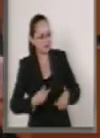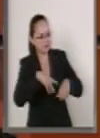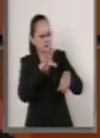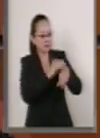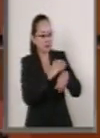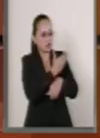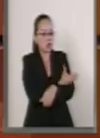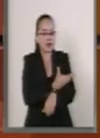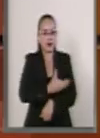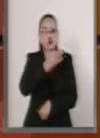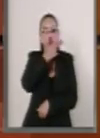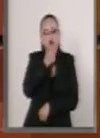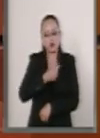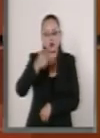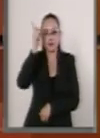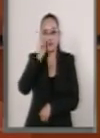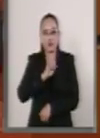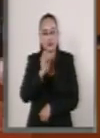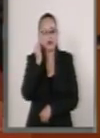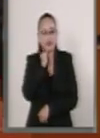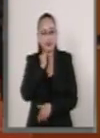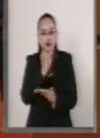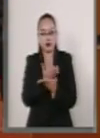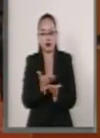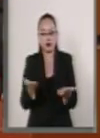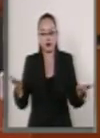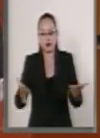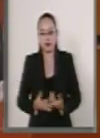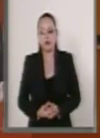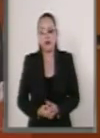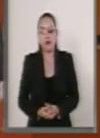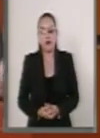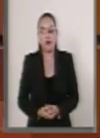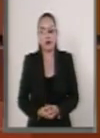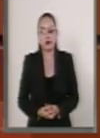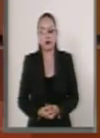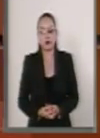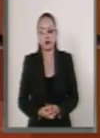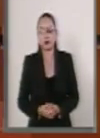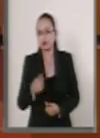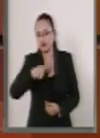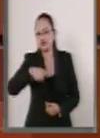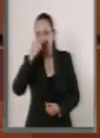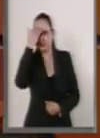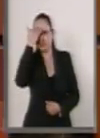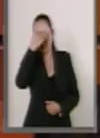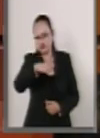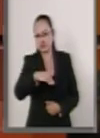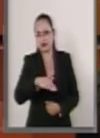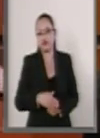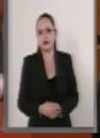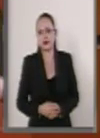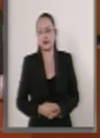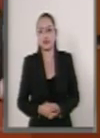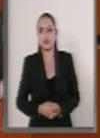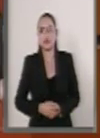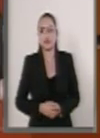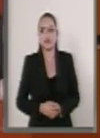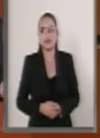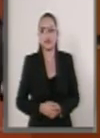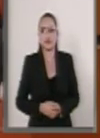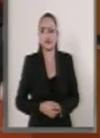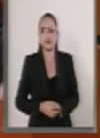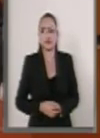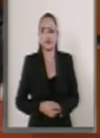compañeras y compañeros senadores, como bien saben, a principios